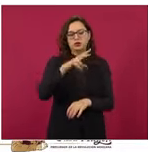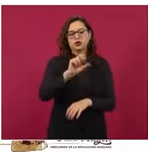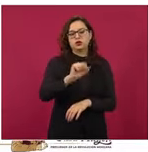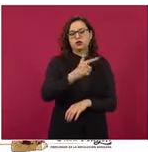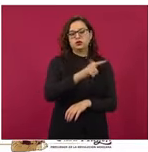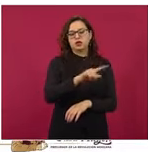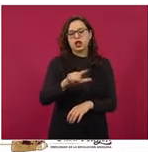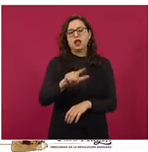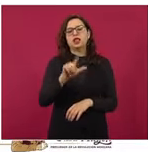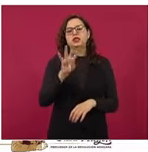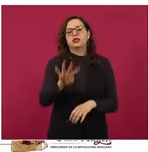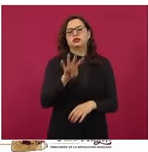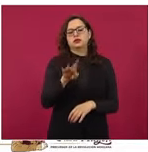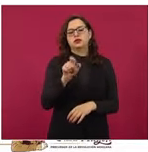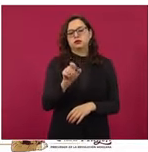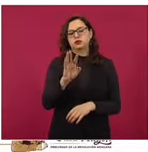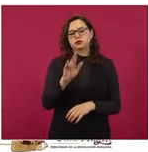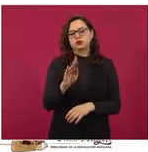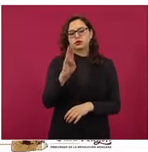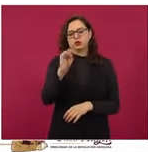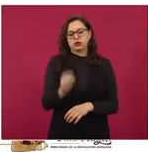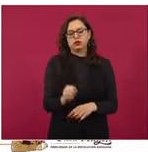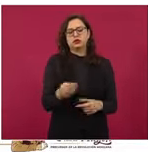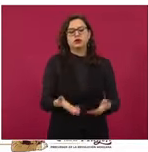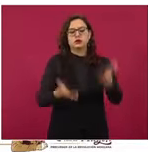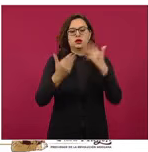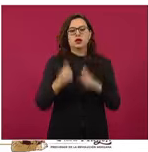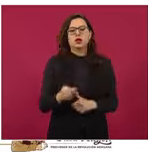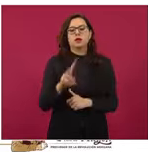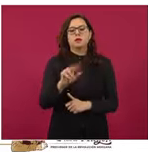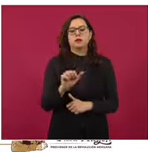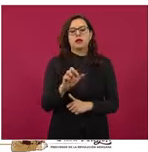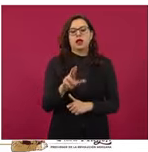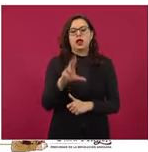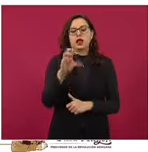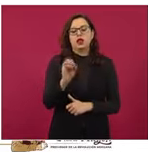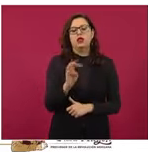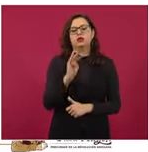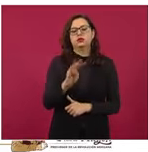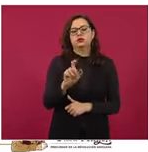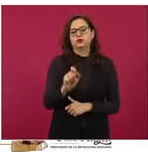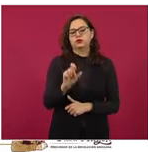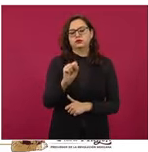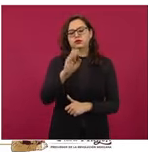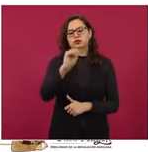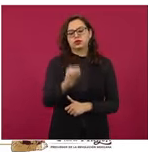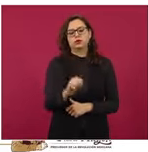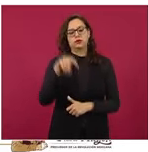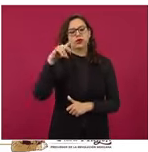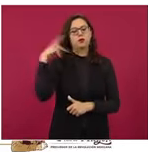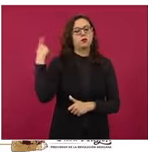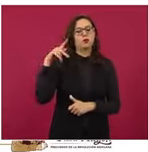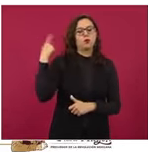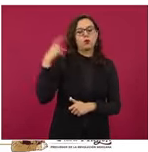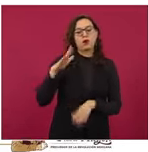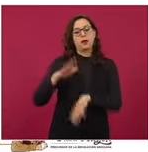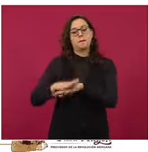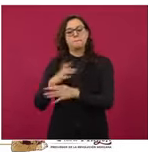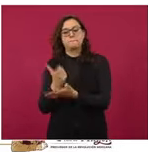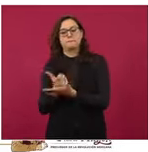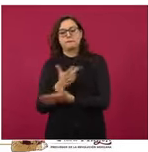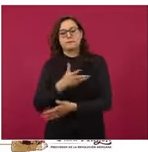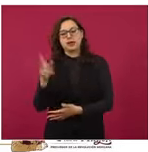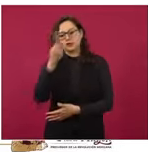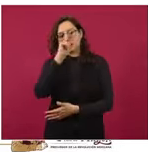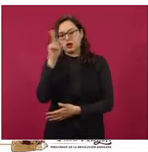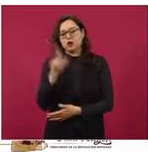de México, y 19.69 de Valero en Nopalucan, Puebla. 23.99 la más cara, sin tomar